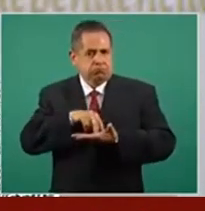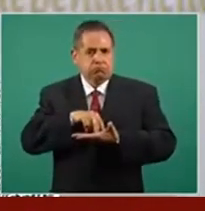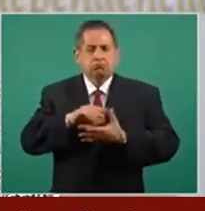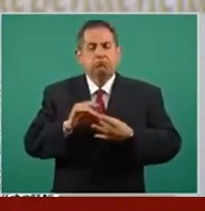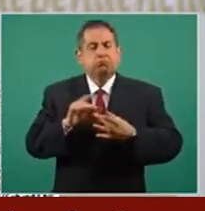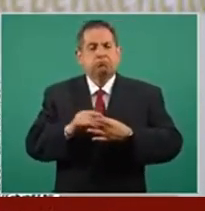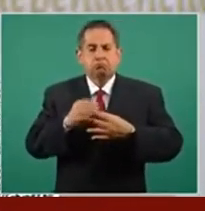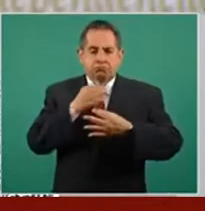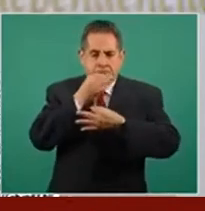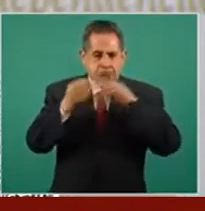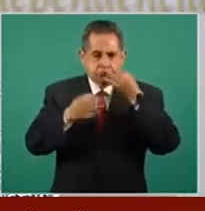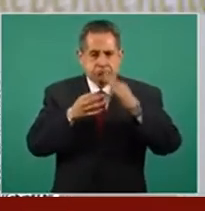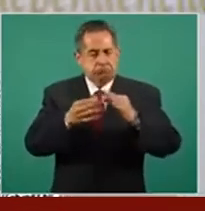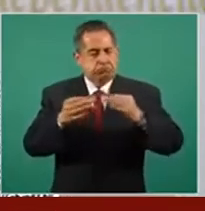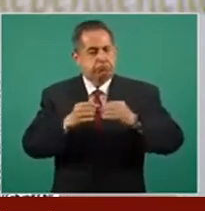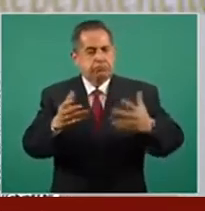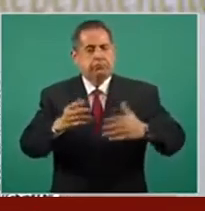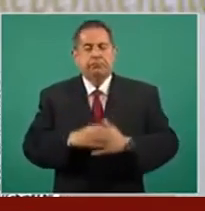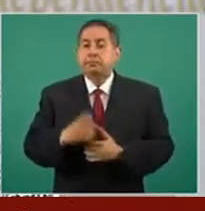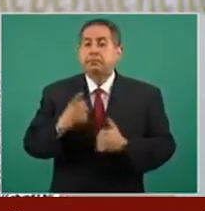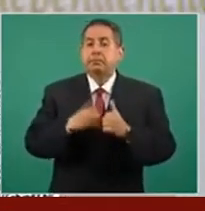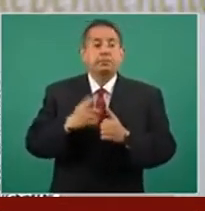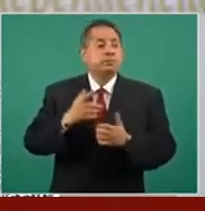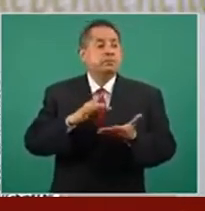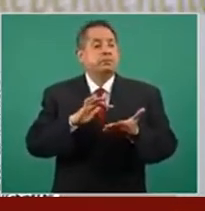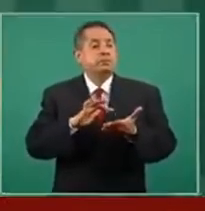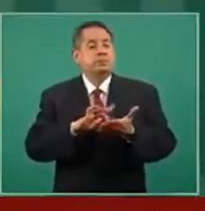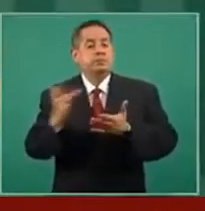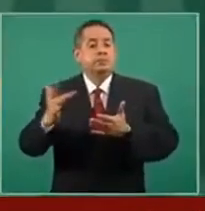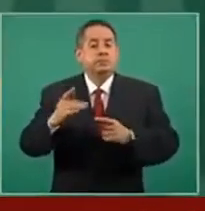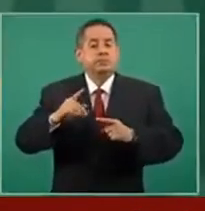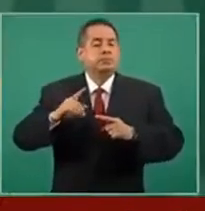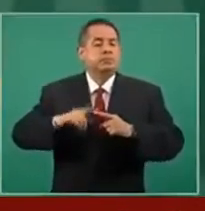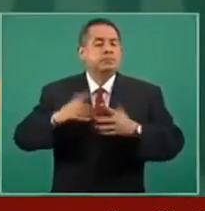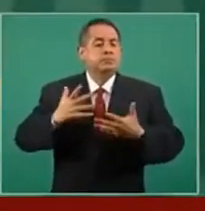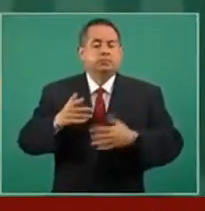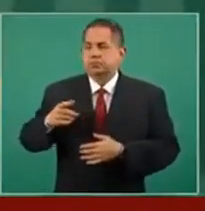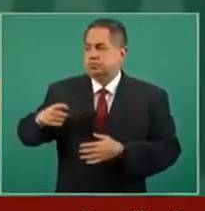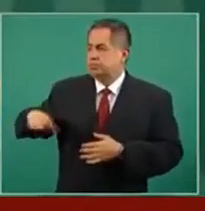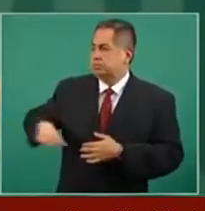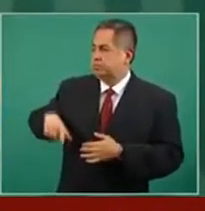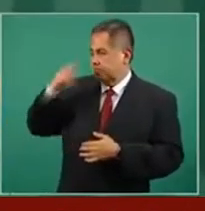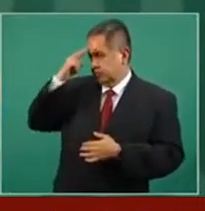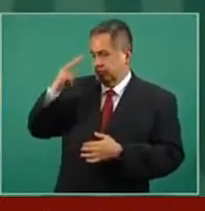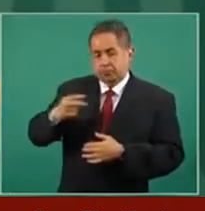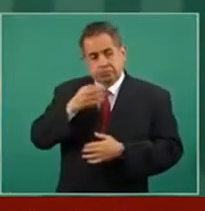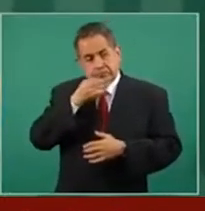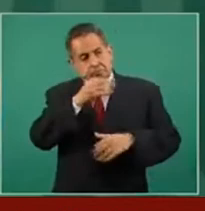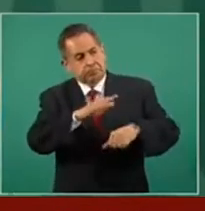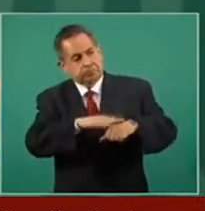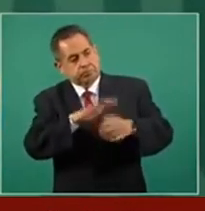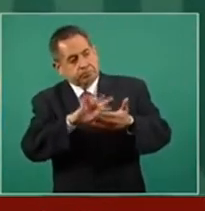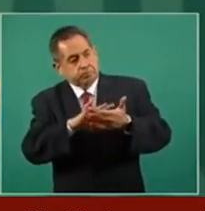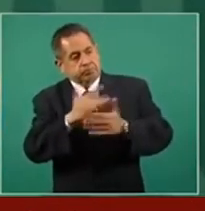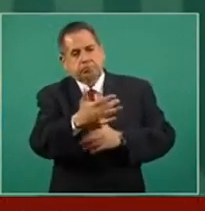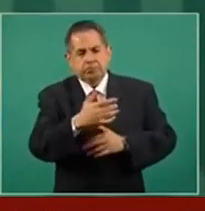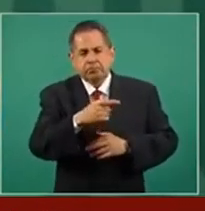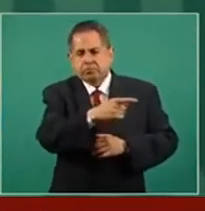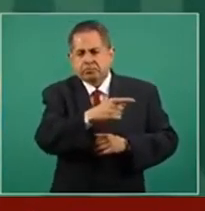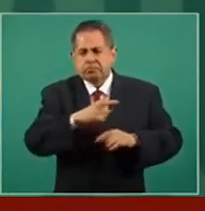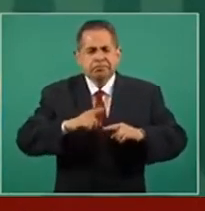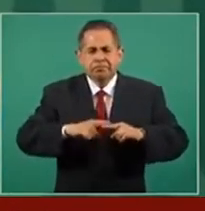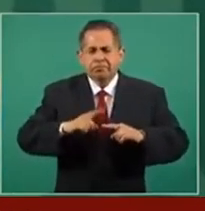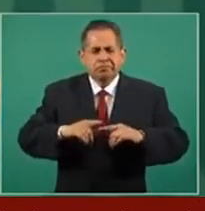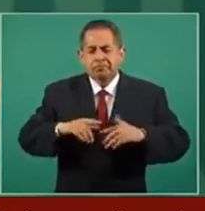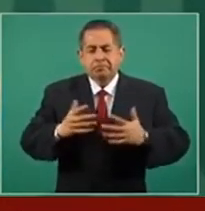primerísimo lugar agradecer en nombre del gobierno de México, en primerísimo lugar